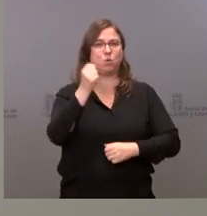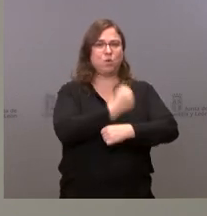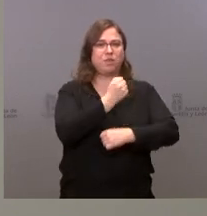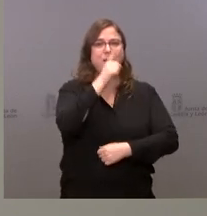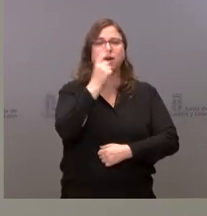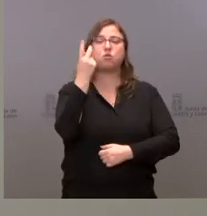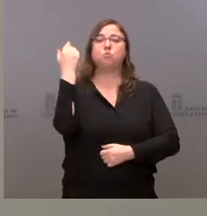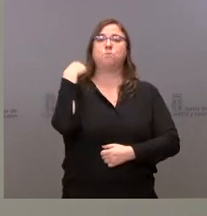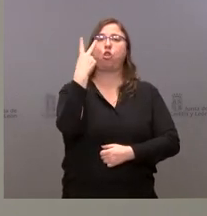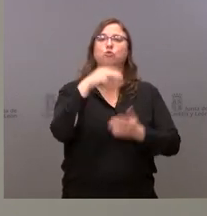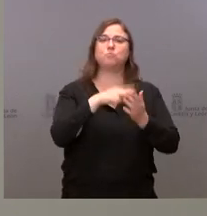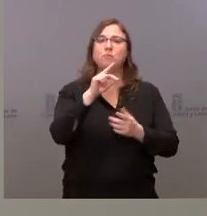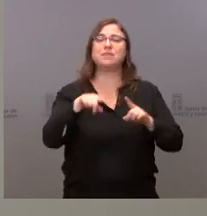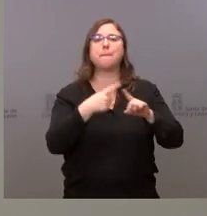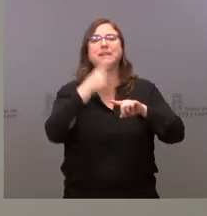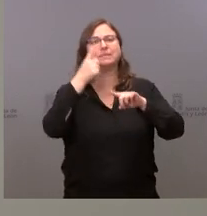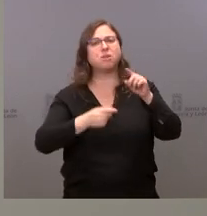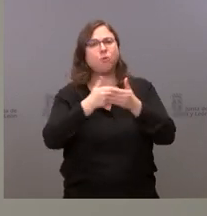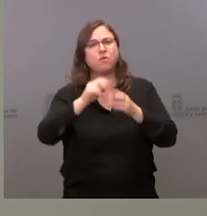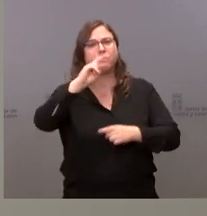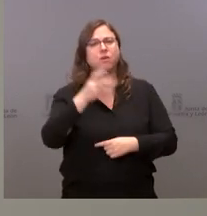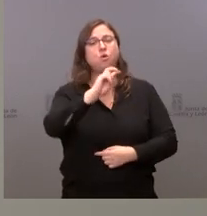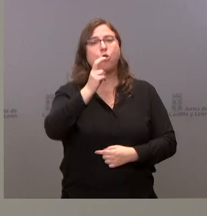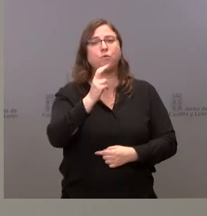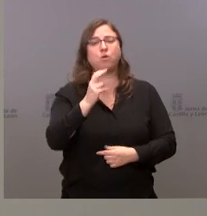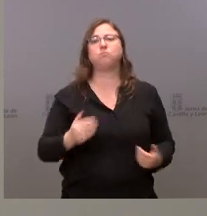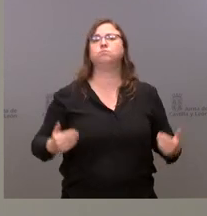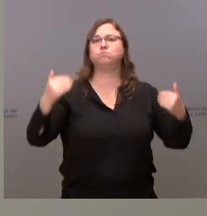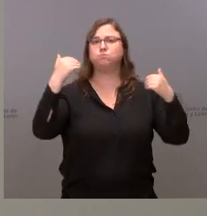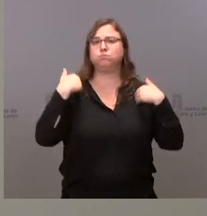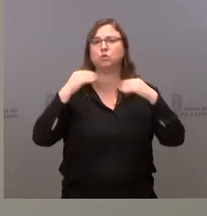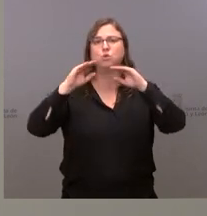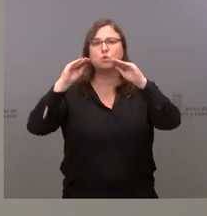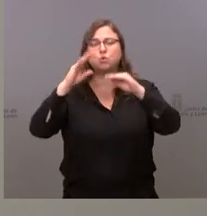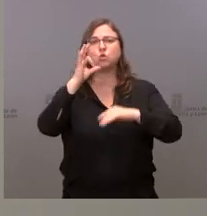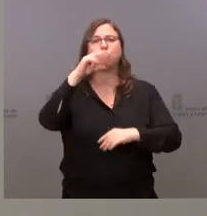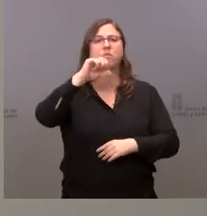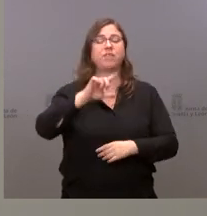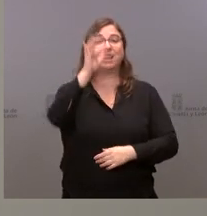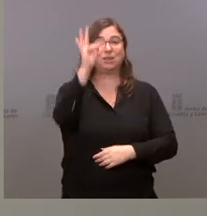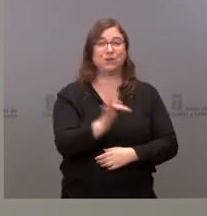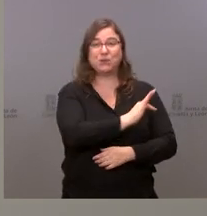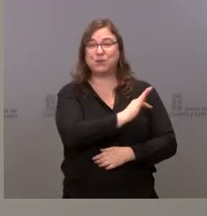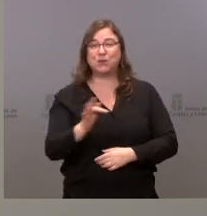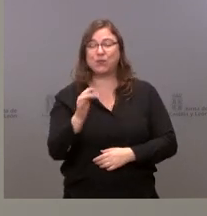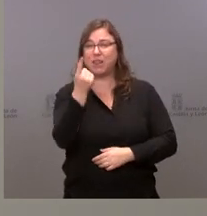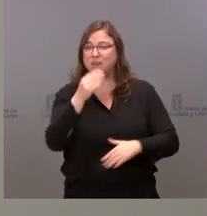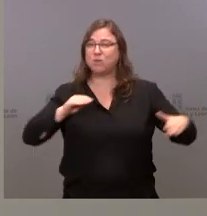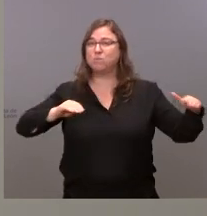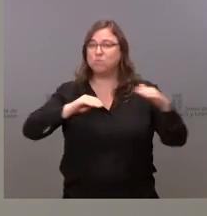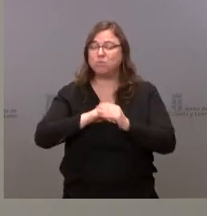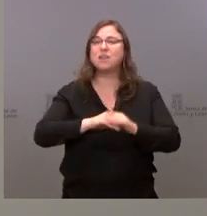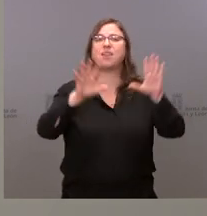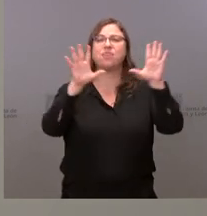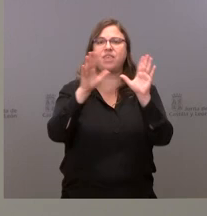2020, más otro medio millón de euros que es a cargo de la entidad pública Somacil, que hace un total de inversión inducida de 10